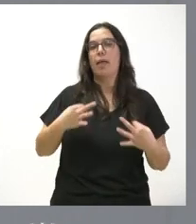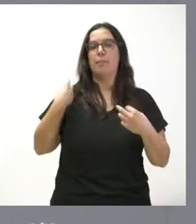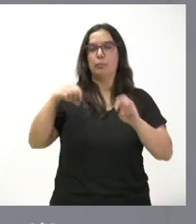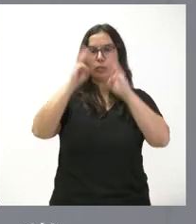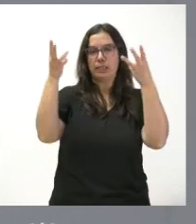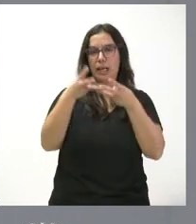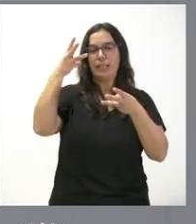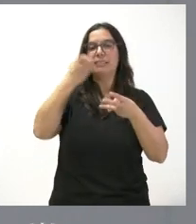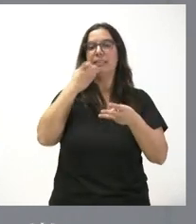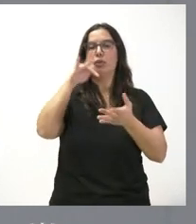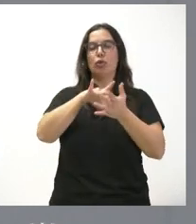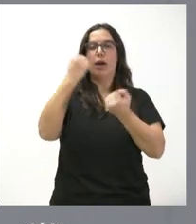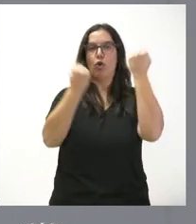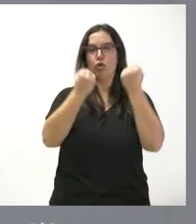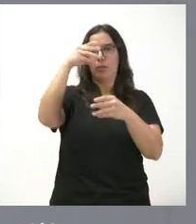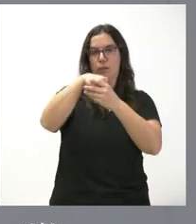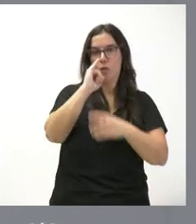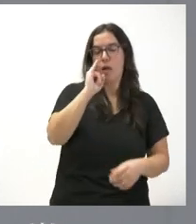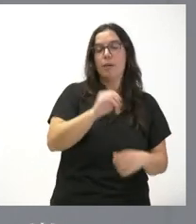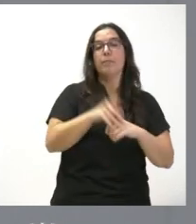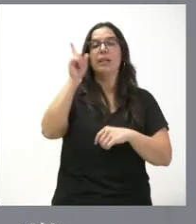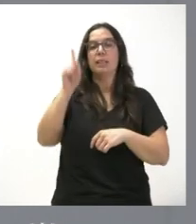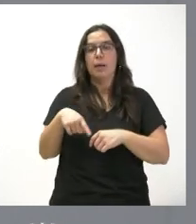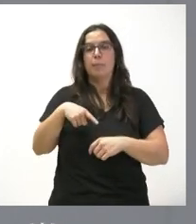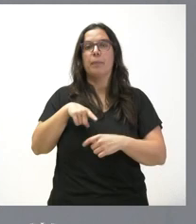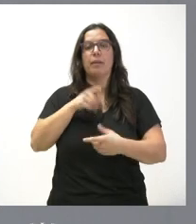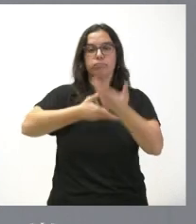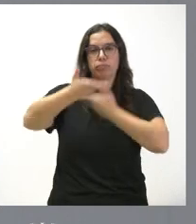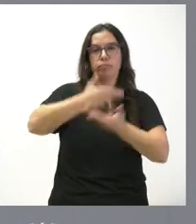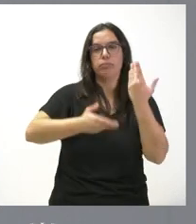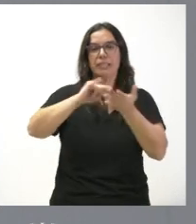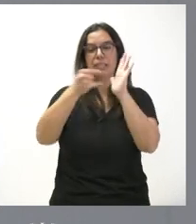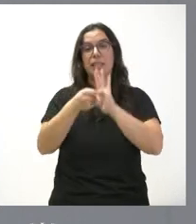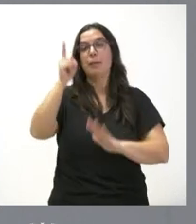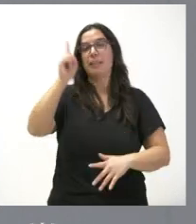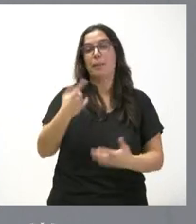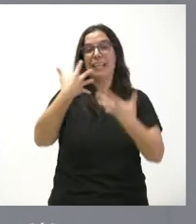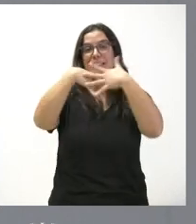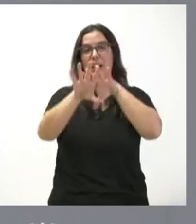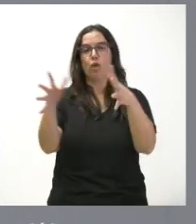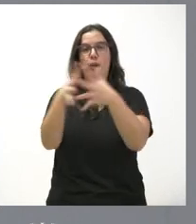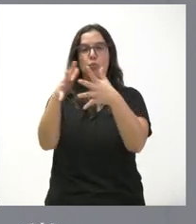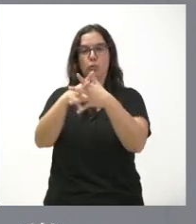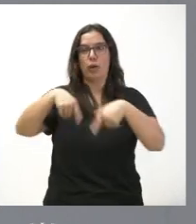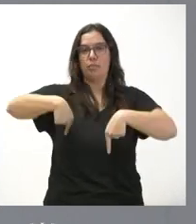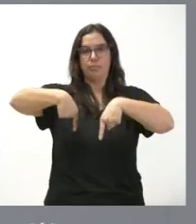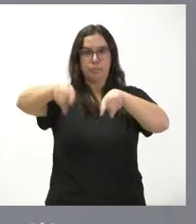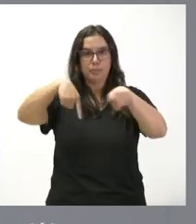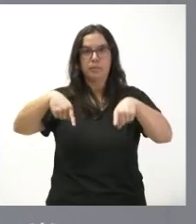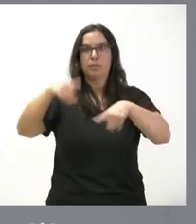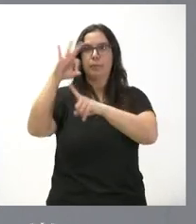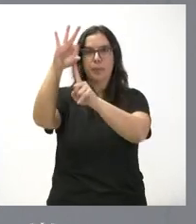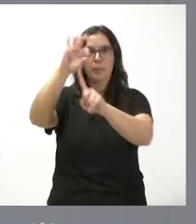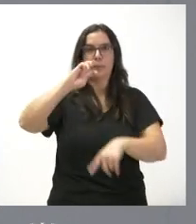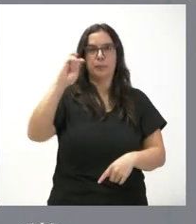vehículos conectados, interoperabilidad de sistemas e integración con la infraestructura vial existente, entre